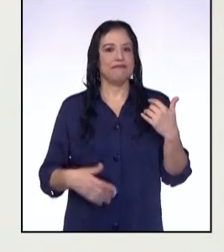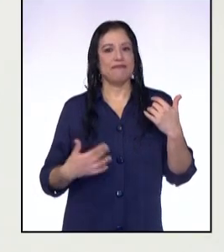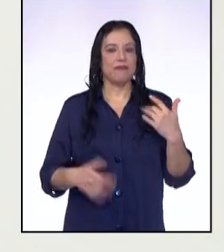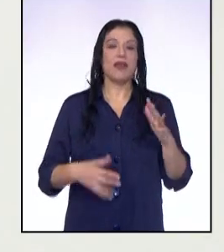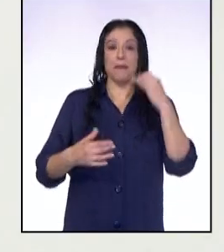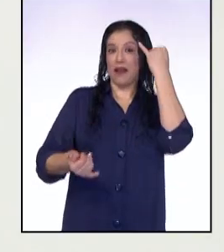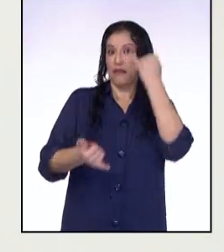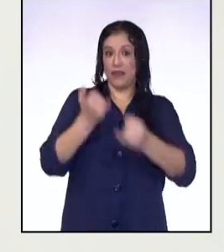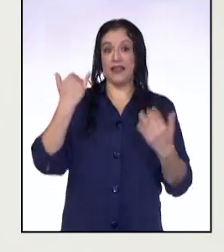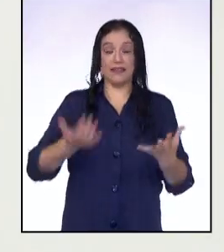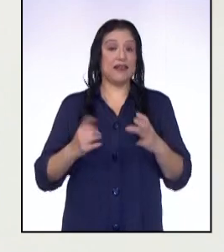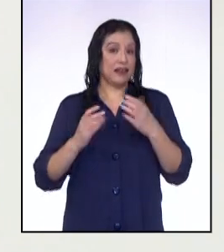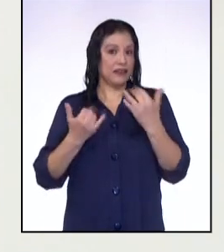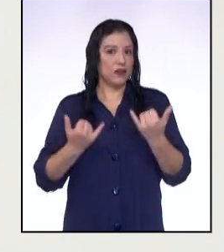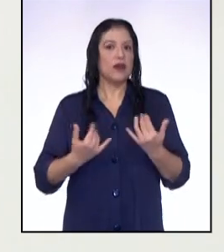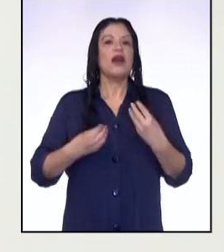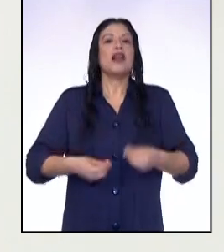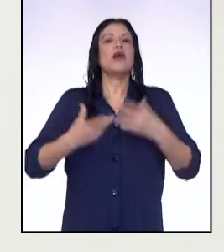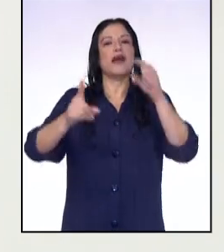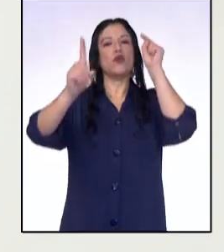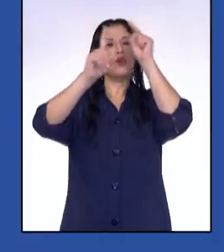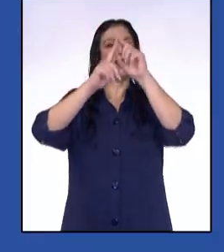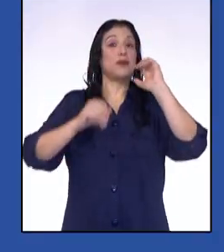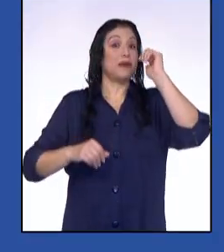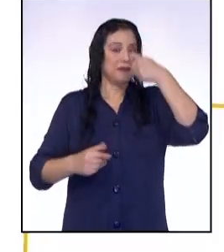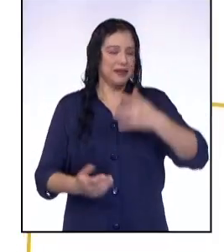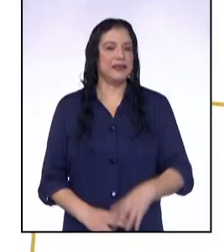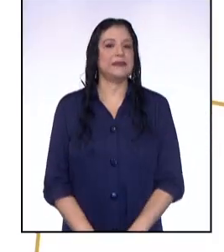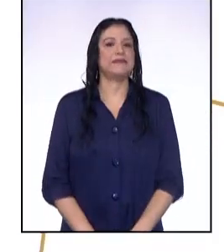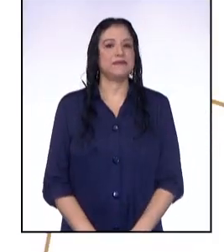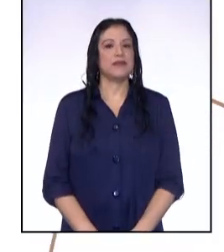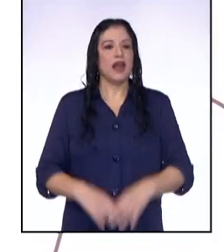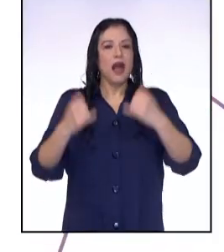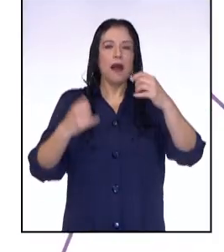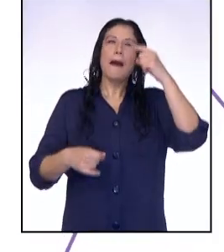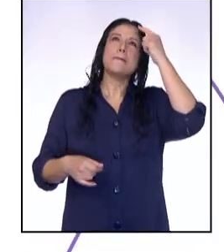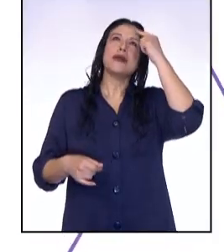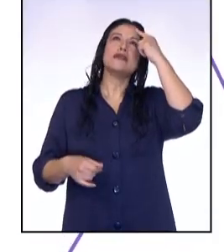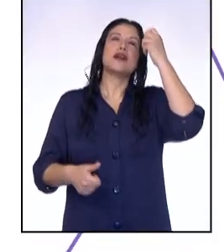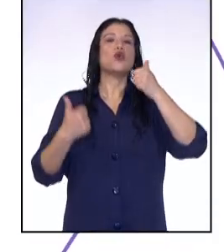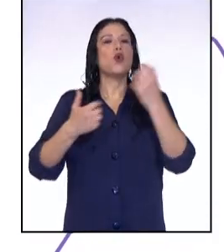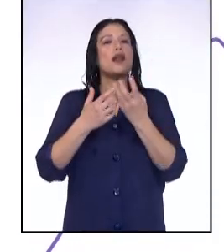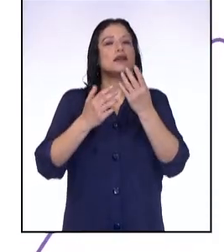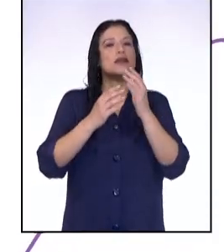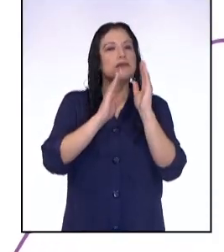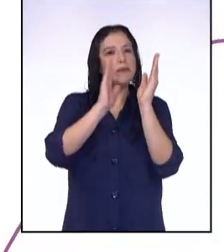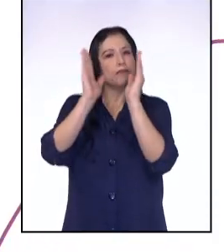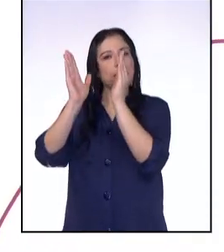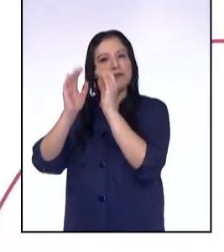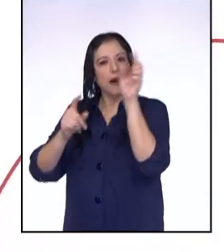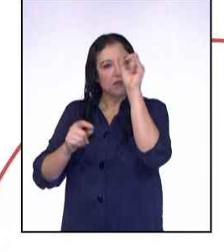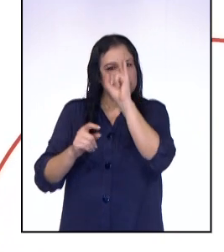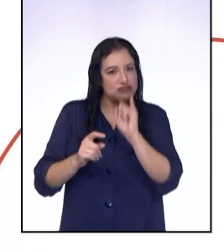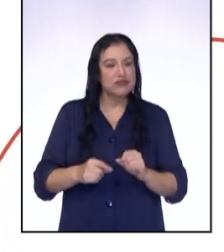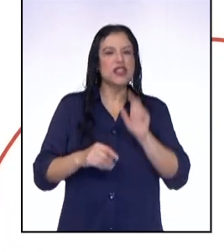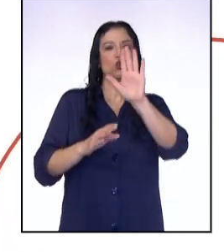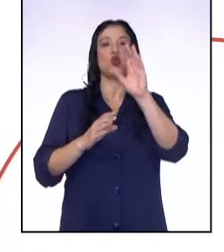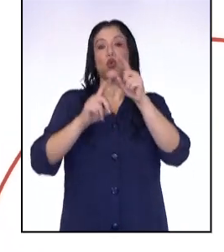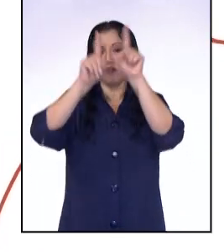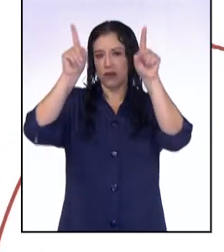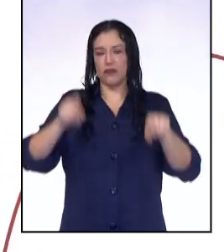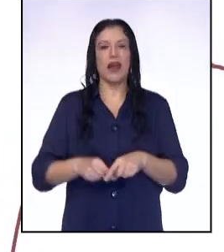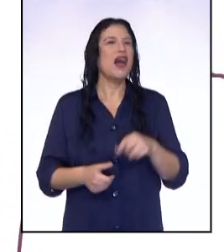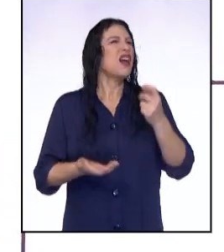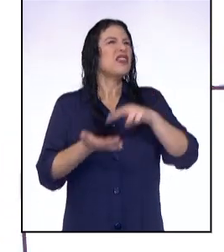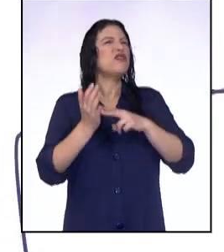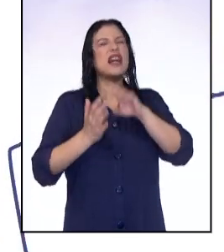Y para finalizar, les voy a dejar un pequeño reto para mañana. Vayan pensando en el esquema que podría tener tu infografía. Profesora, ¿y